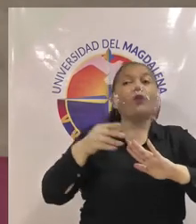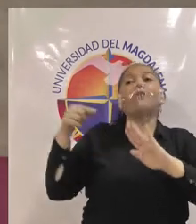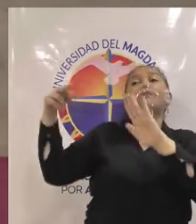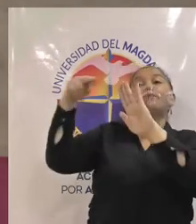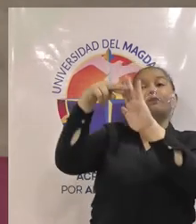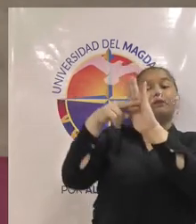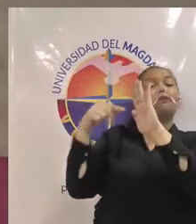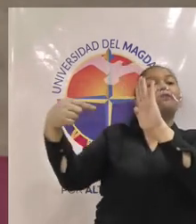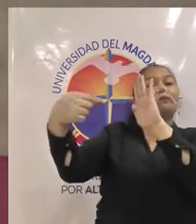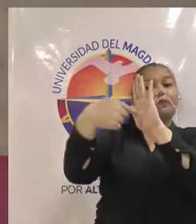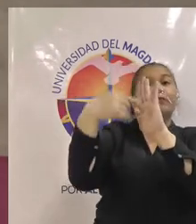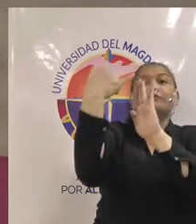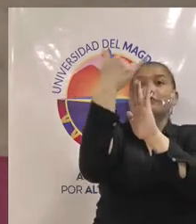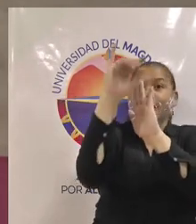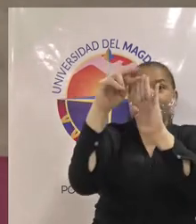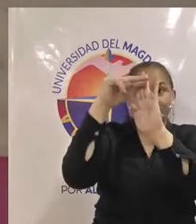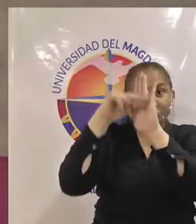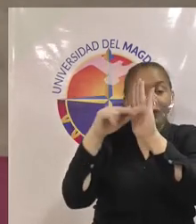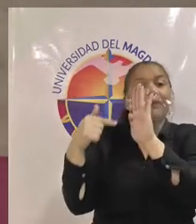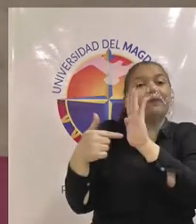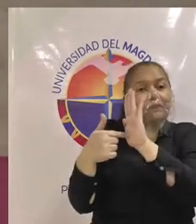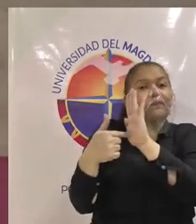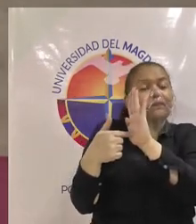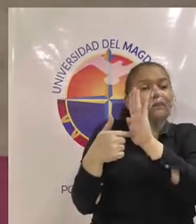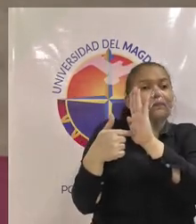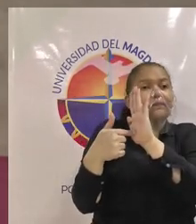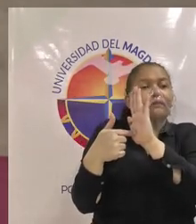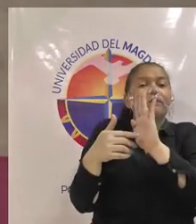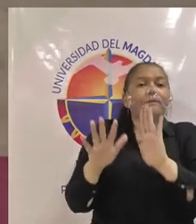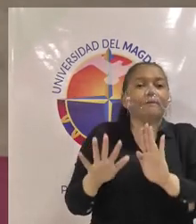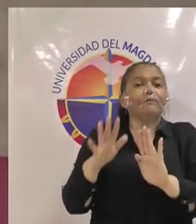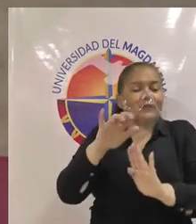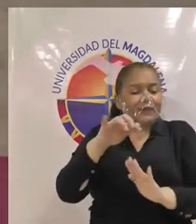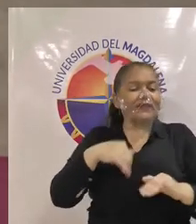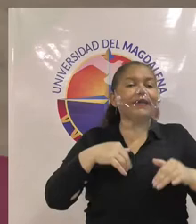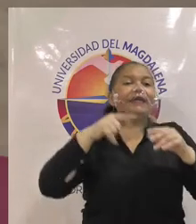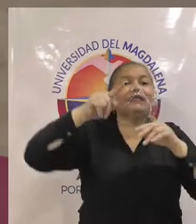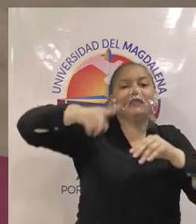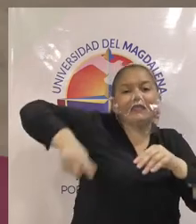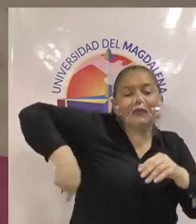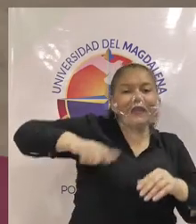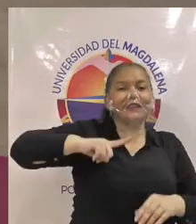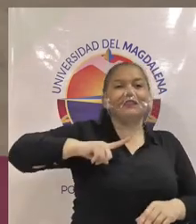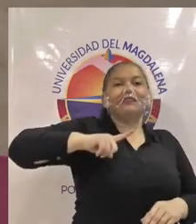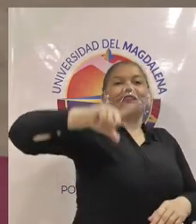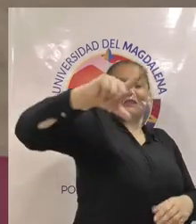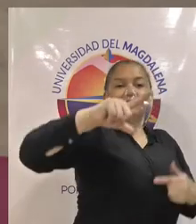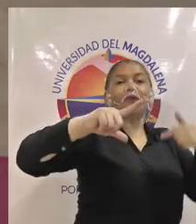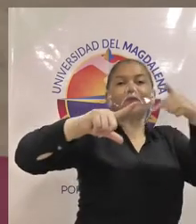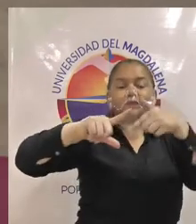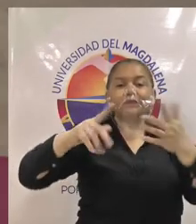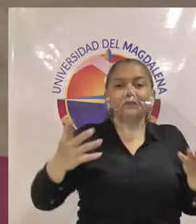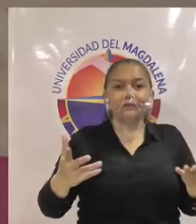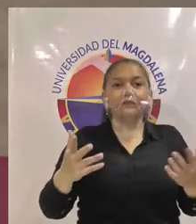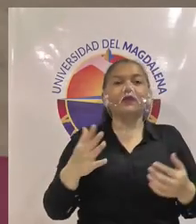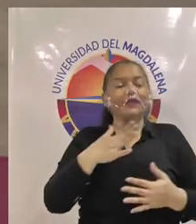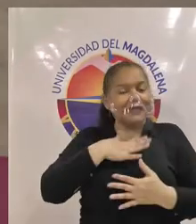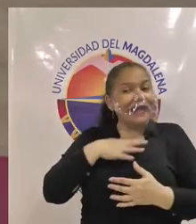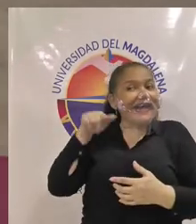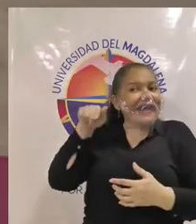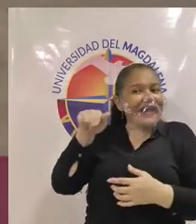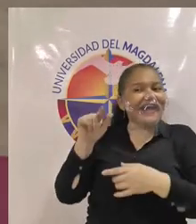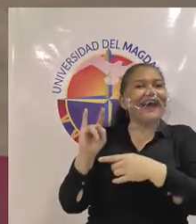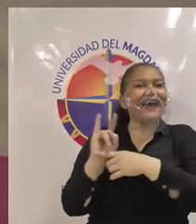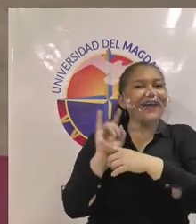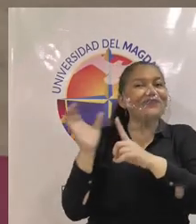la resolución valga la redundancia de la escuela de liderazgo Unimagdalena lo que nosotros queremos hacer desde las representaciones es